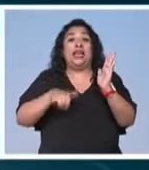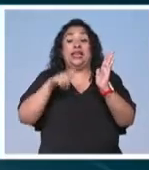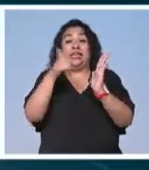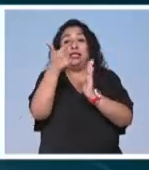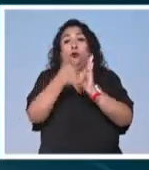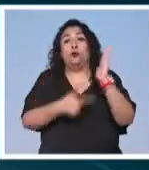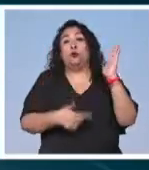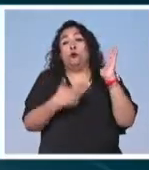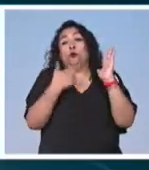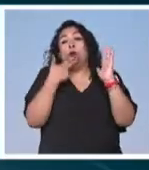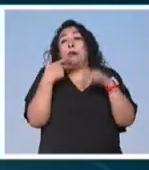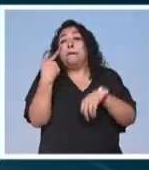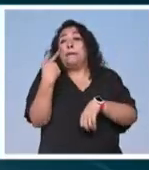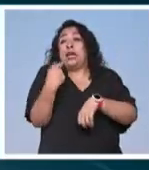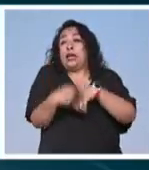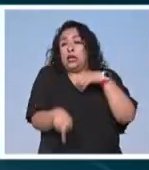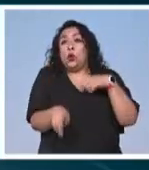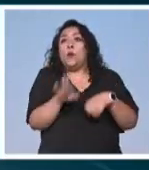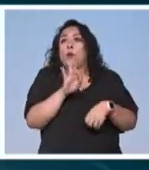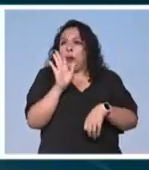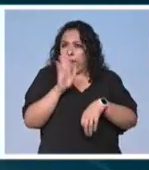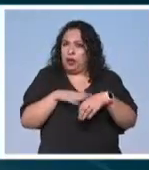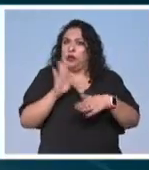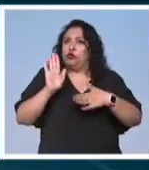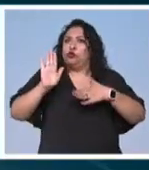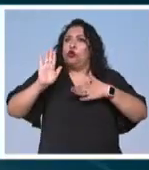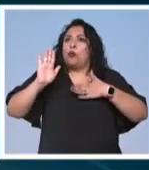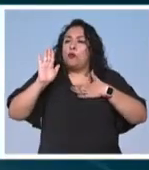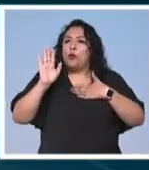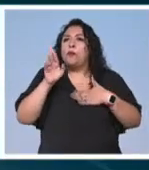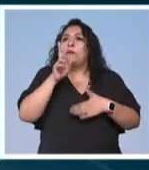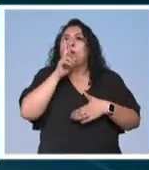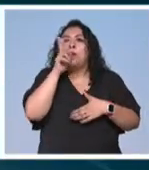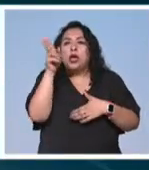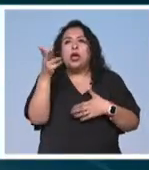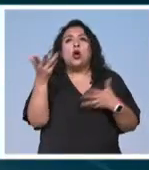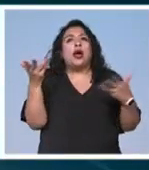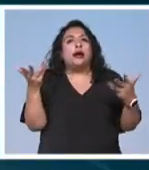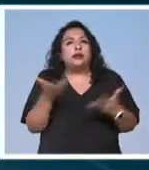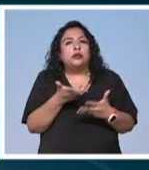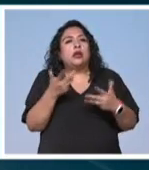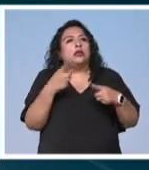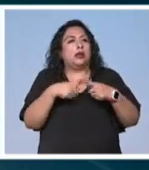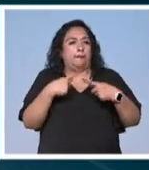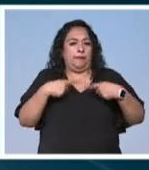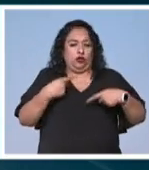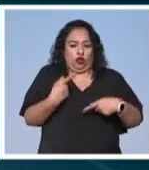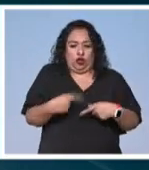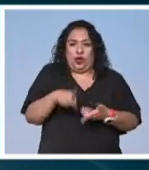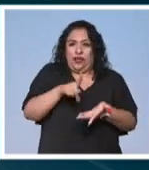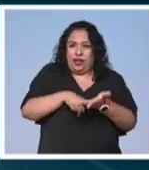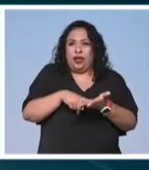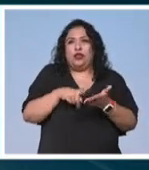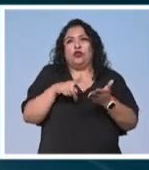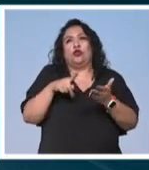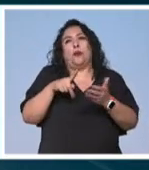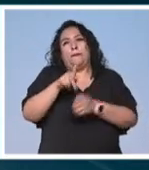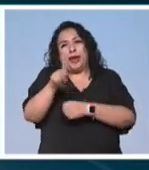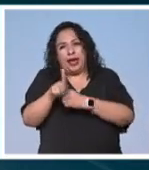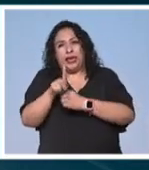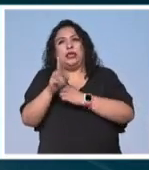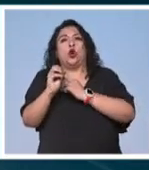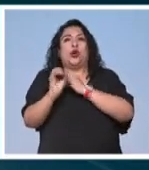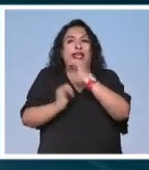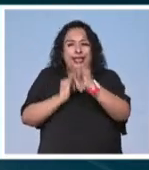lista de patrimonio en peligro logre un mayor compromiso y una mejor movilización de los actores locales nacionales e